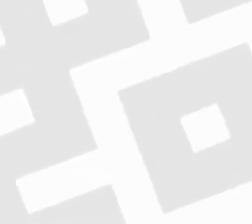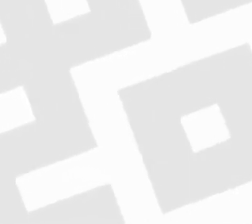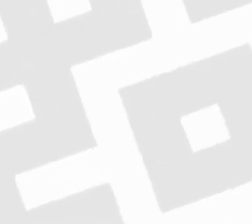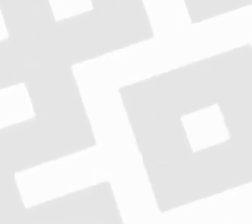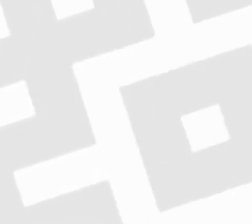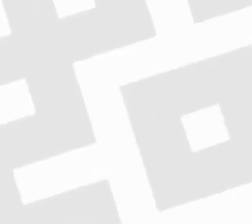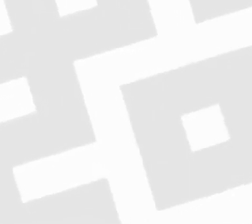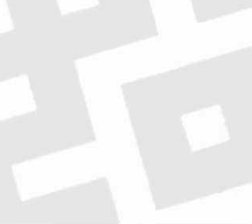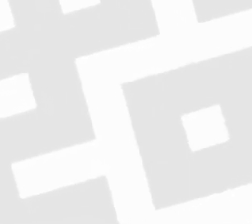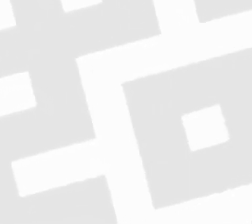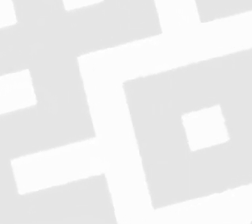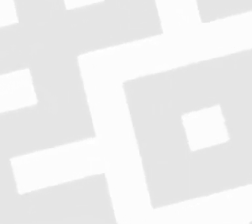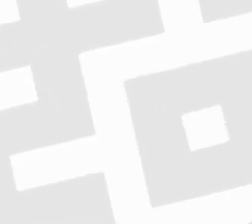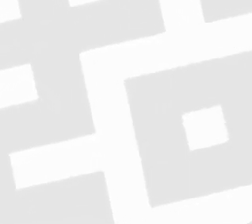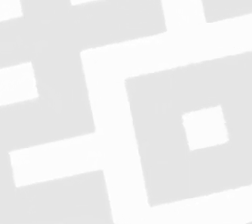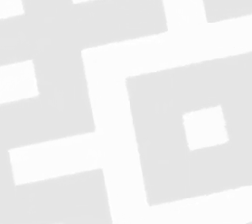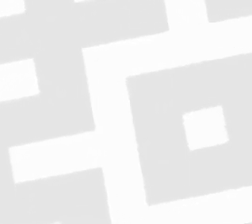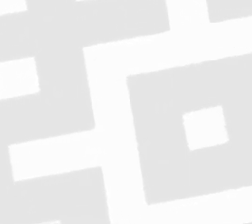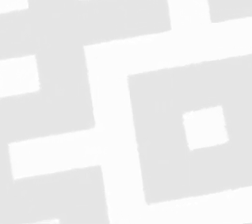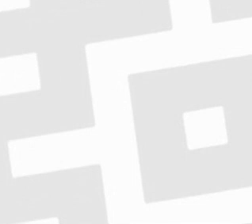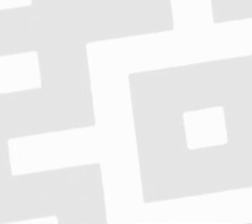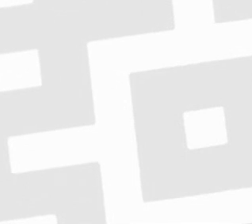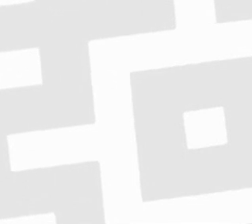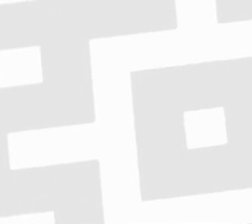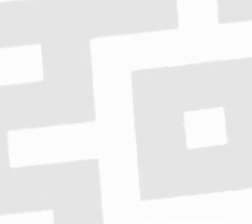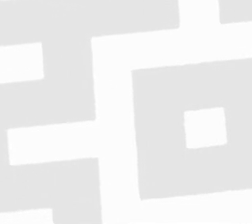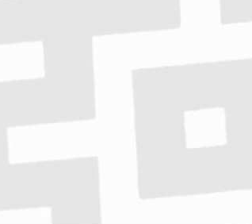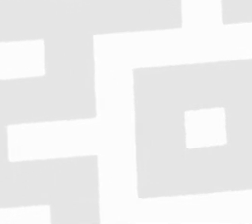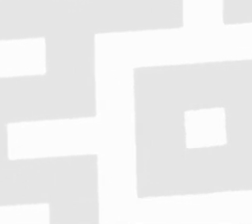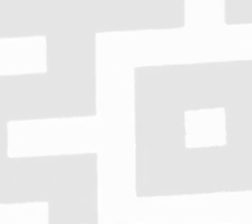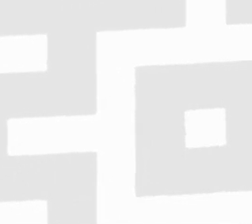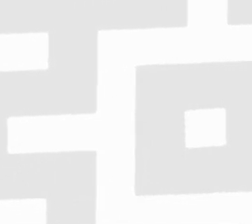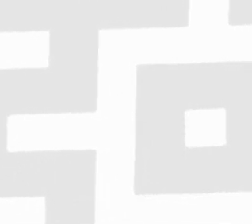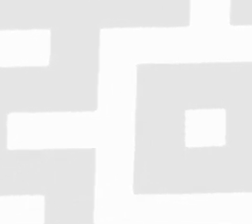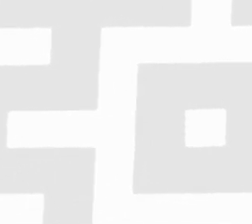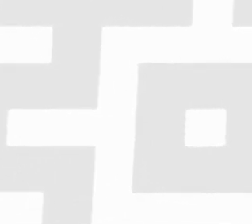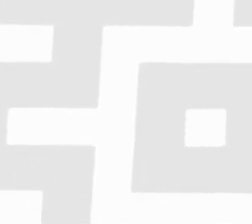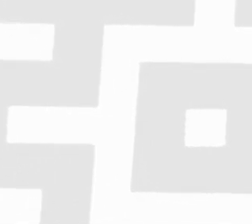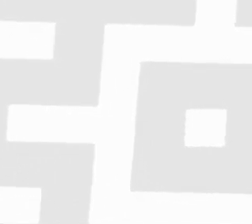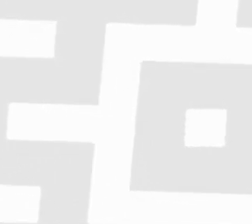Estrategia Estatal contra el Coronavirus. Actualización en Veracruz.